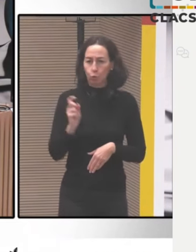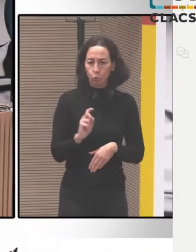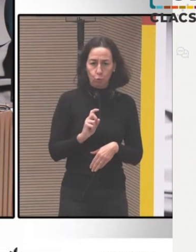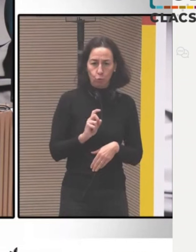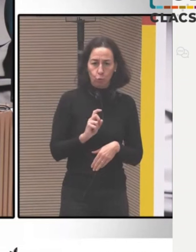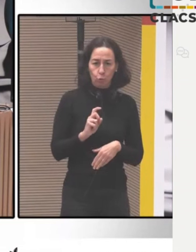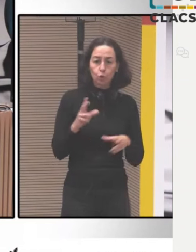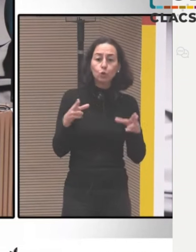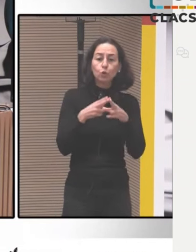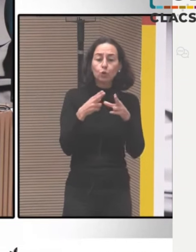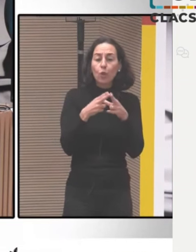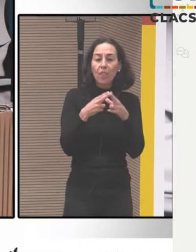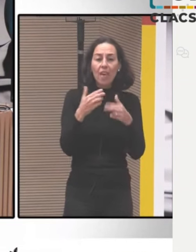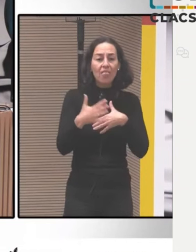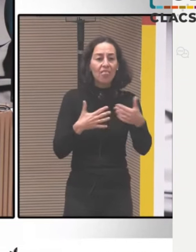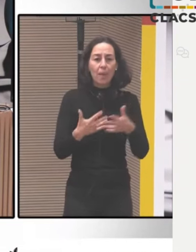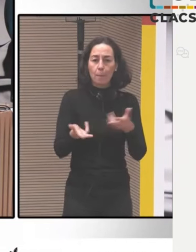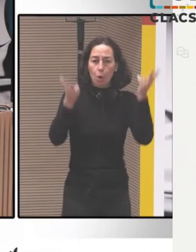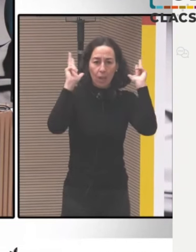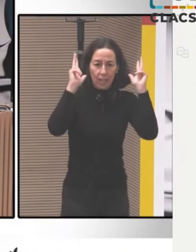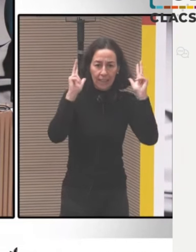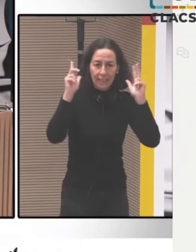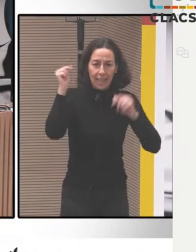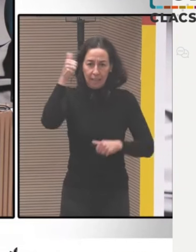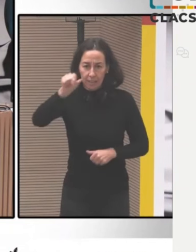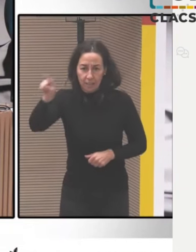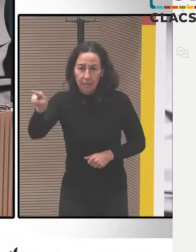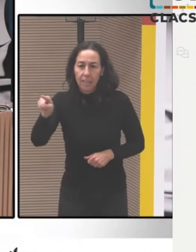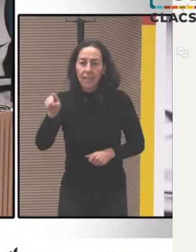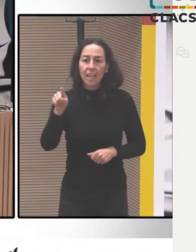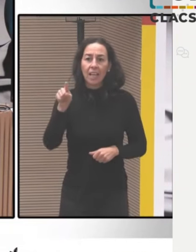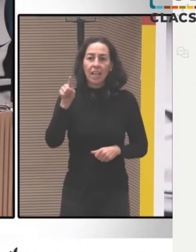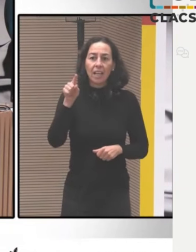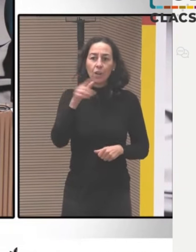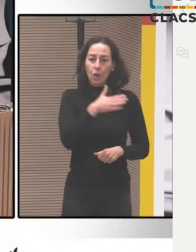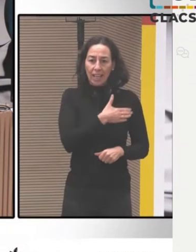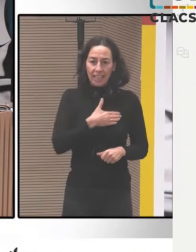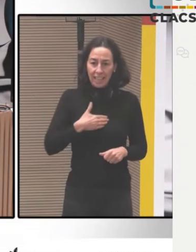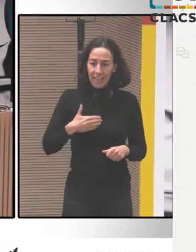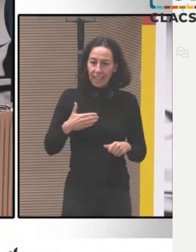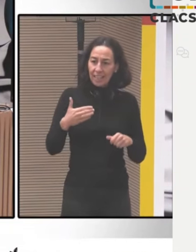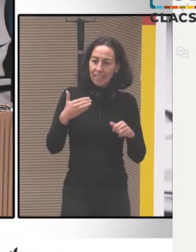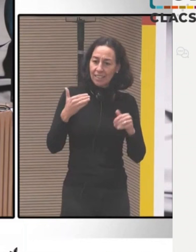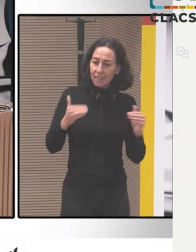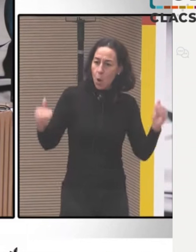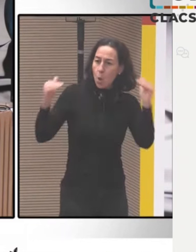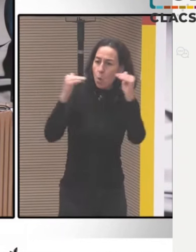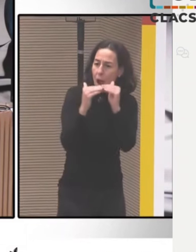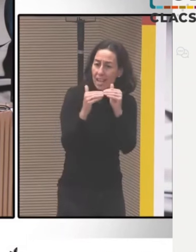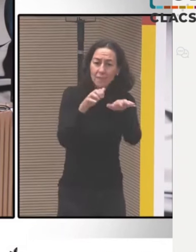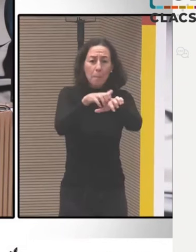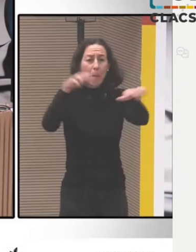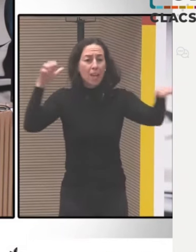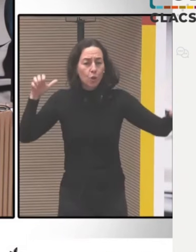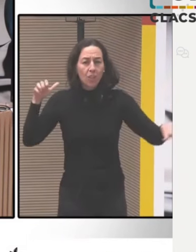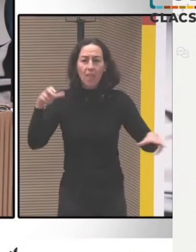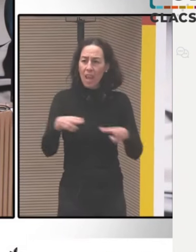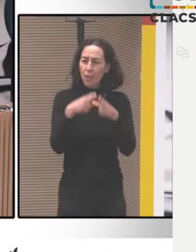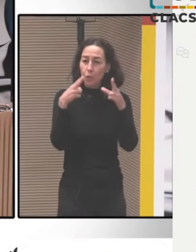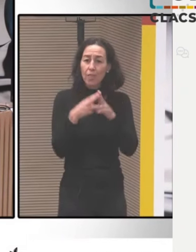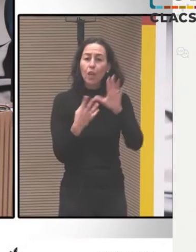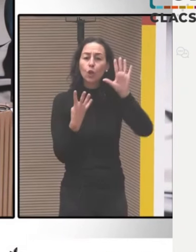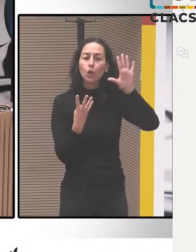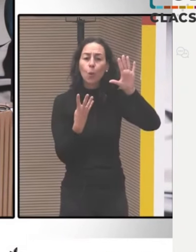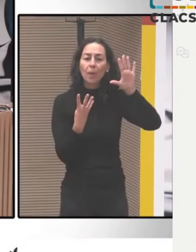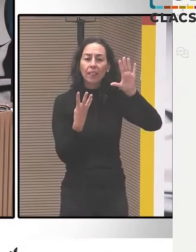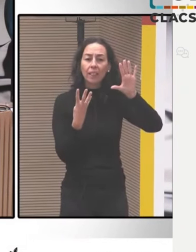a espacios del agronegocio y están expuestos al uso de estos agroquímicos, también empiezan a